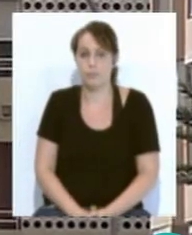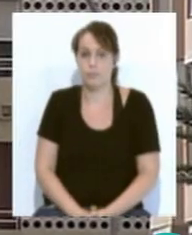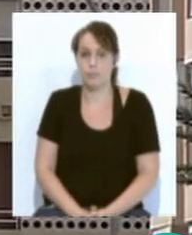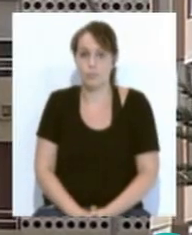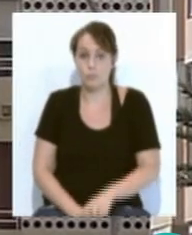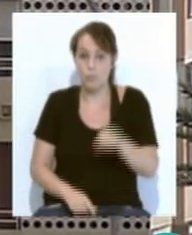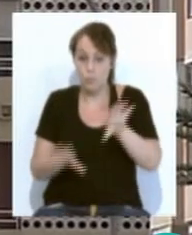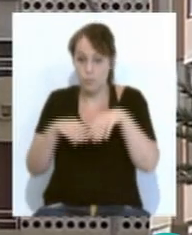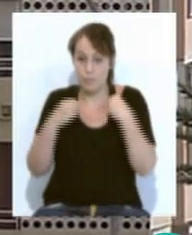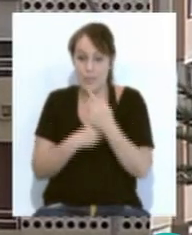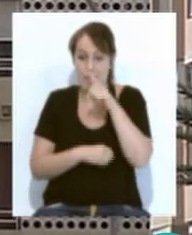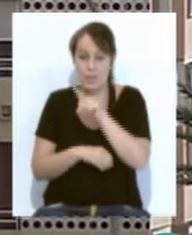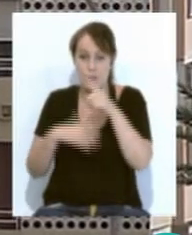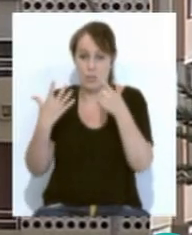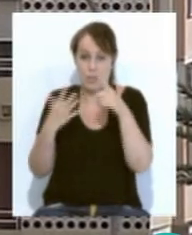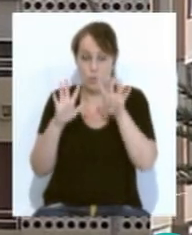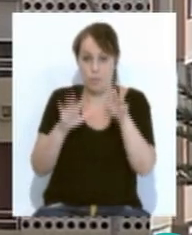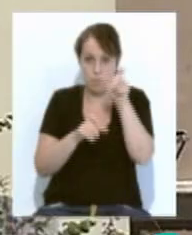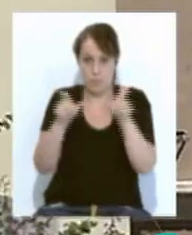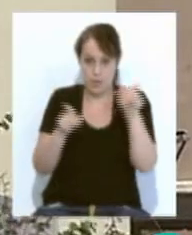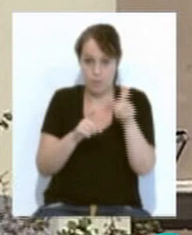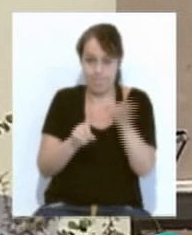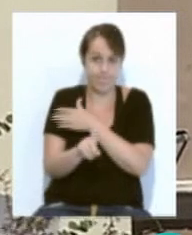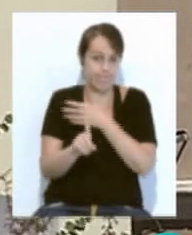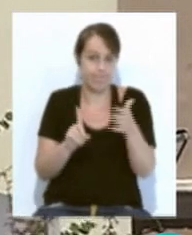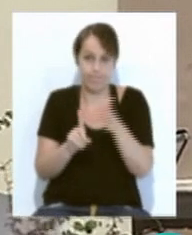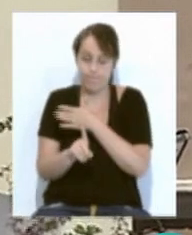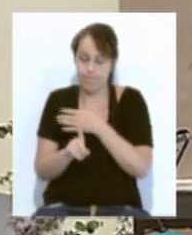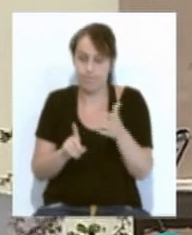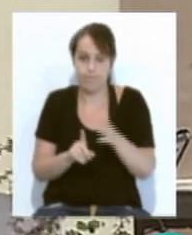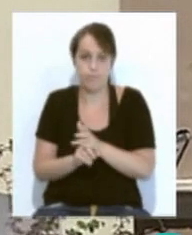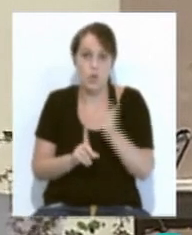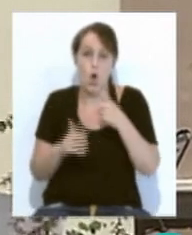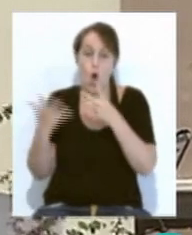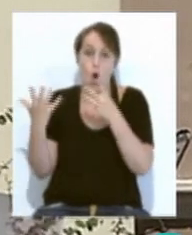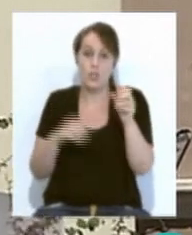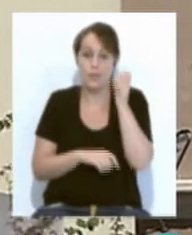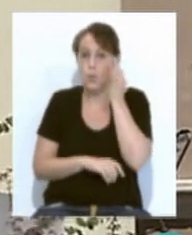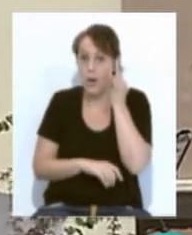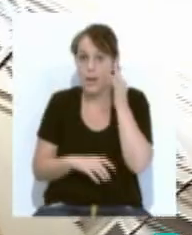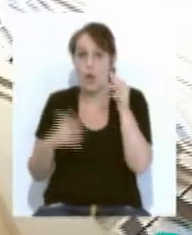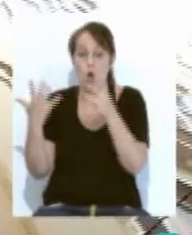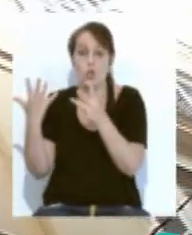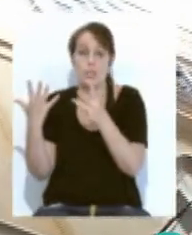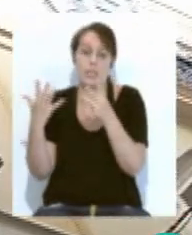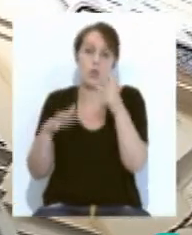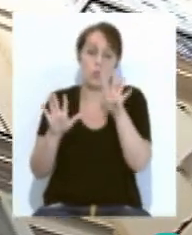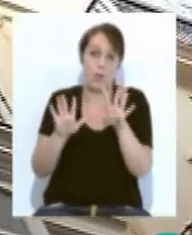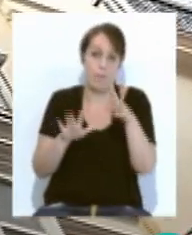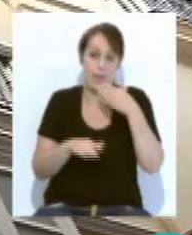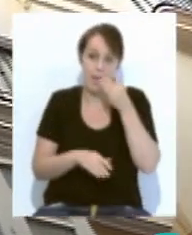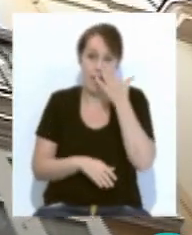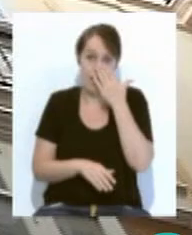Un total de 169 personas víctimas de violencia de género 80 mujeres y 89 menores han sido